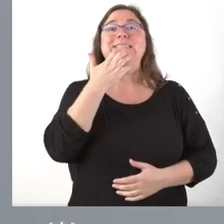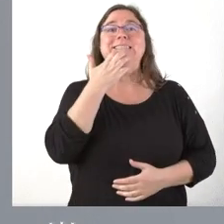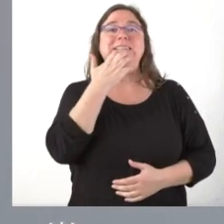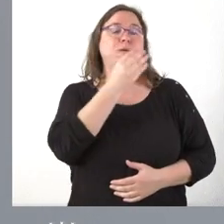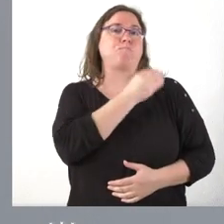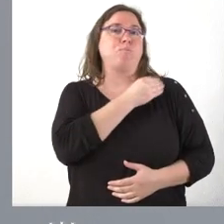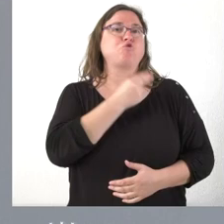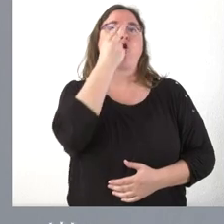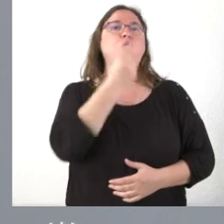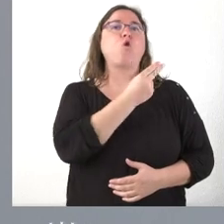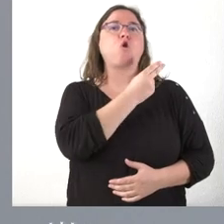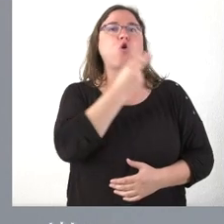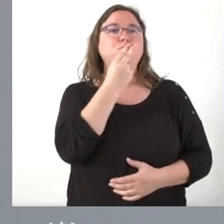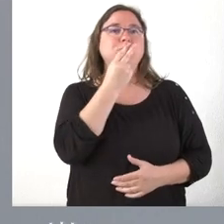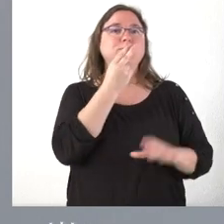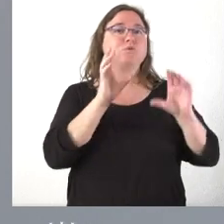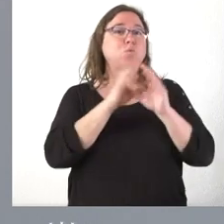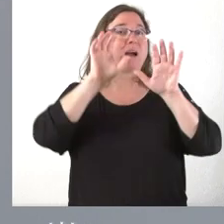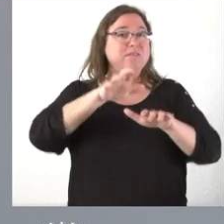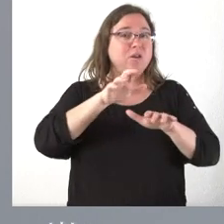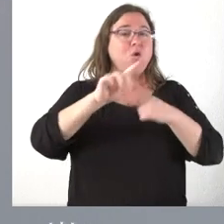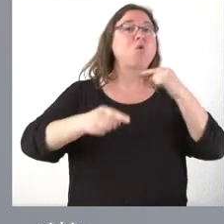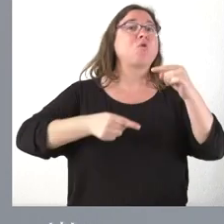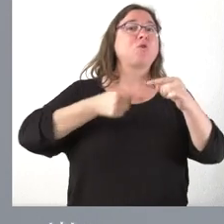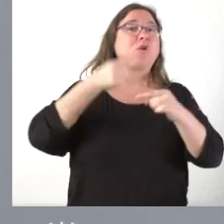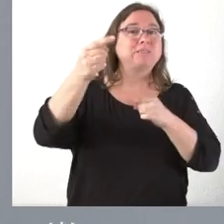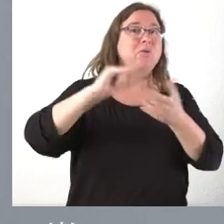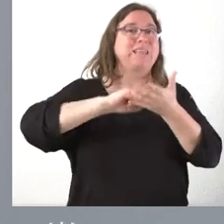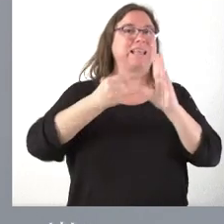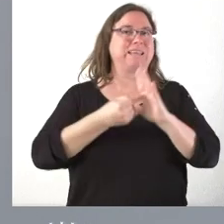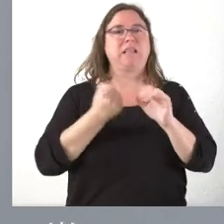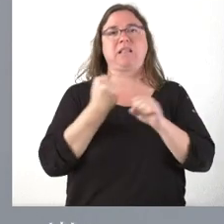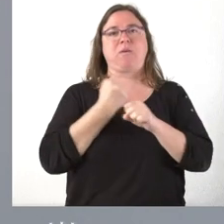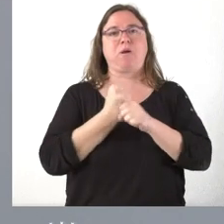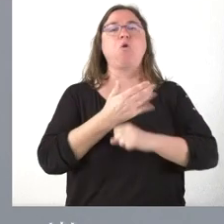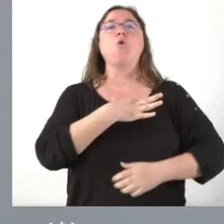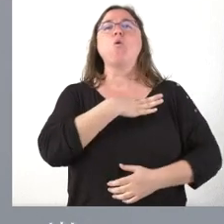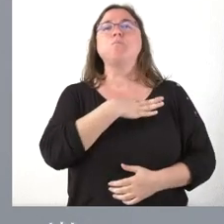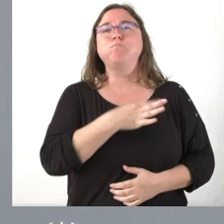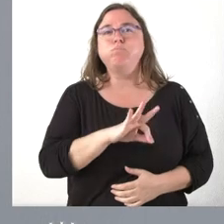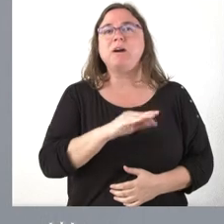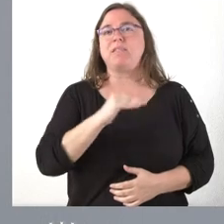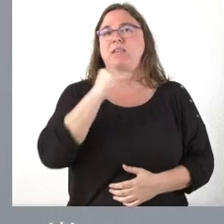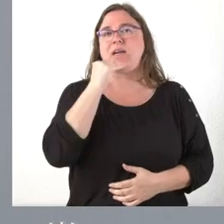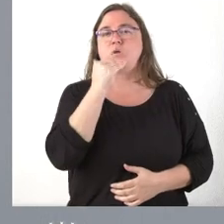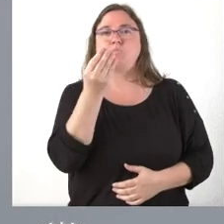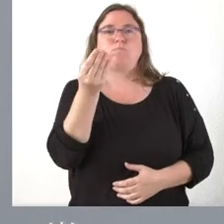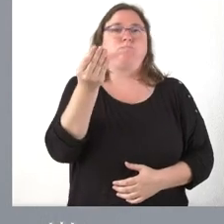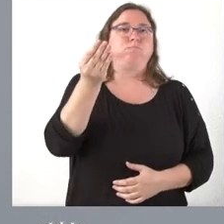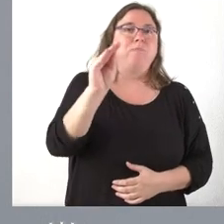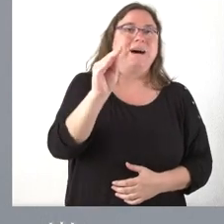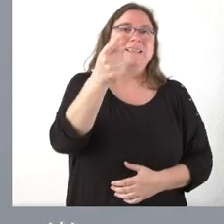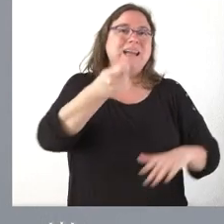compromiso de la Junta de Castilla y León es que las consecuencias técnicas de ese trabajo que pudieran suponer hipotéticamente un incremento de la